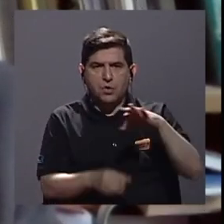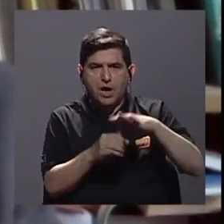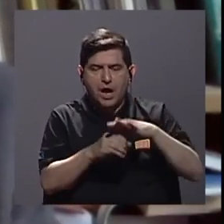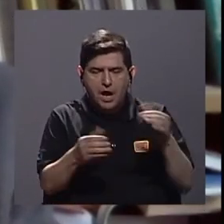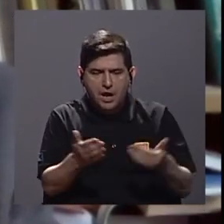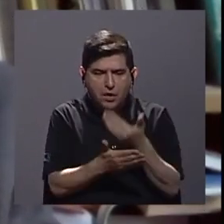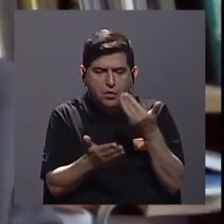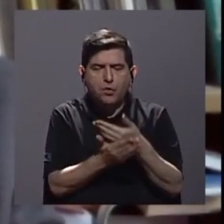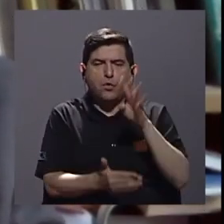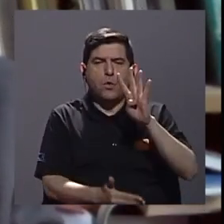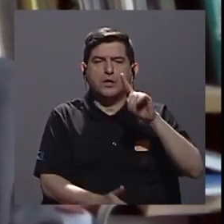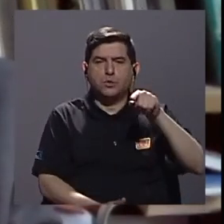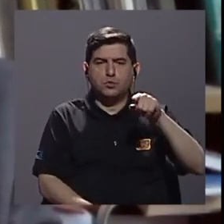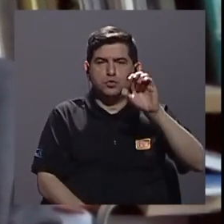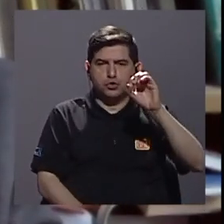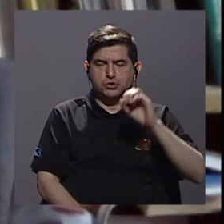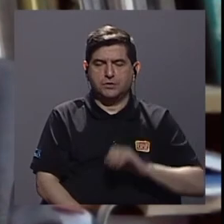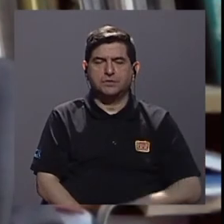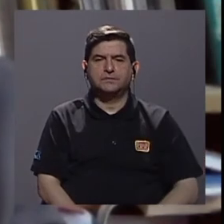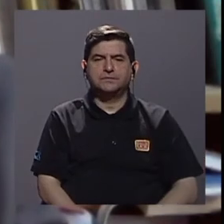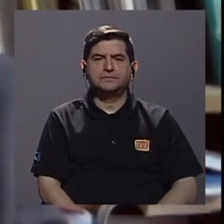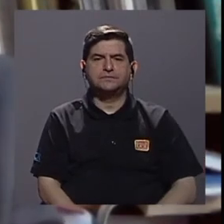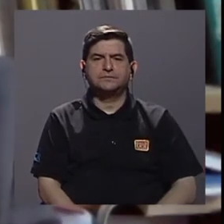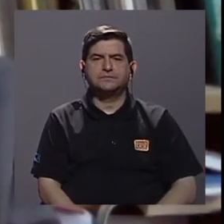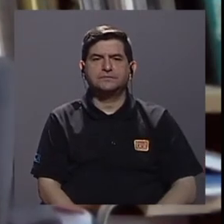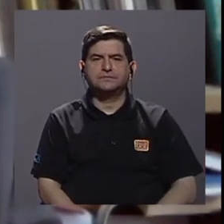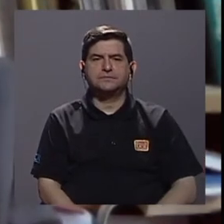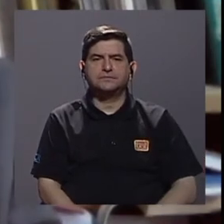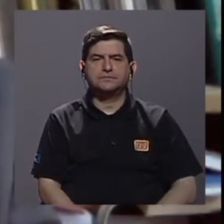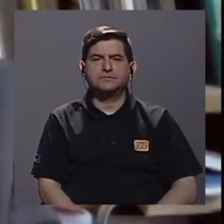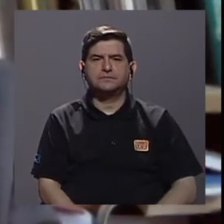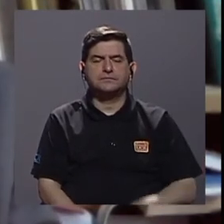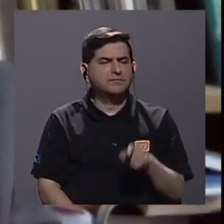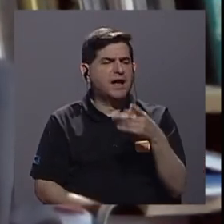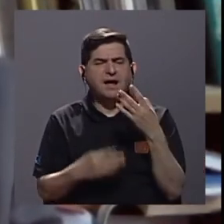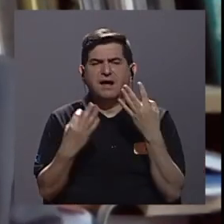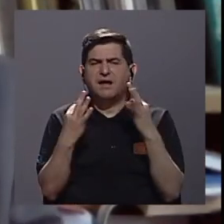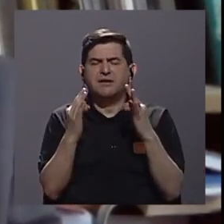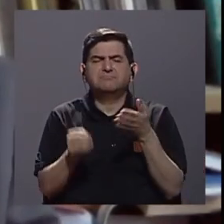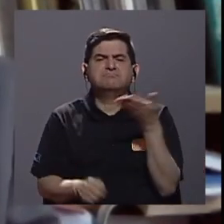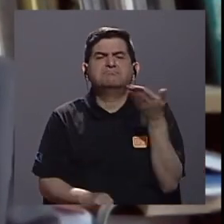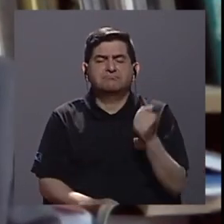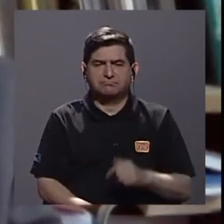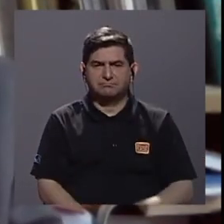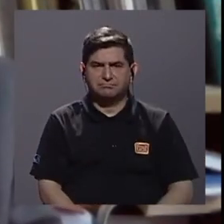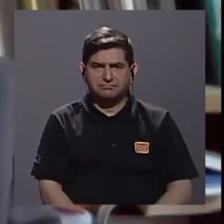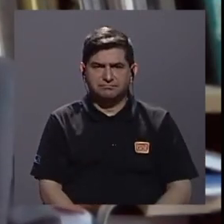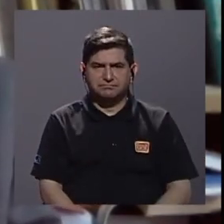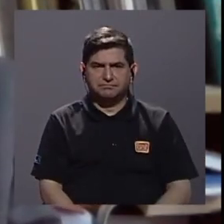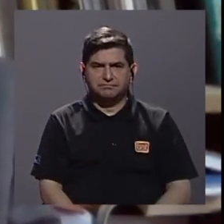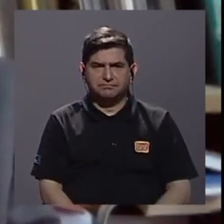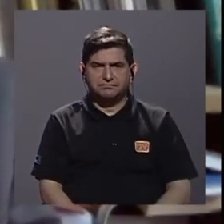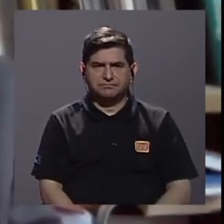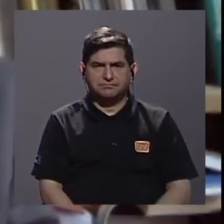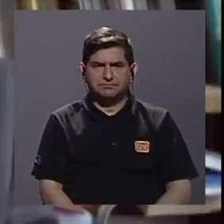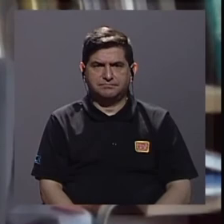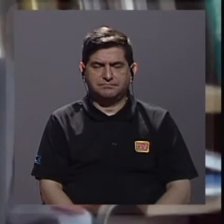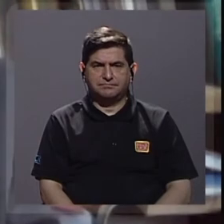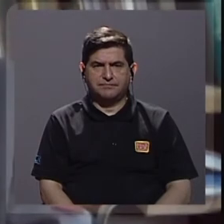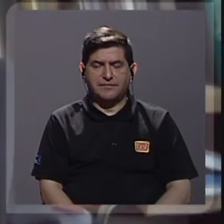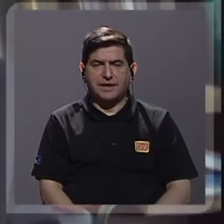4.0 donde lo que se busca es poner